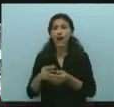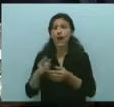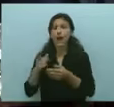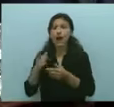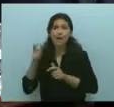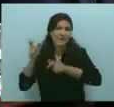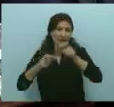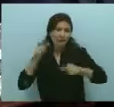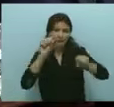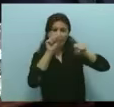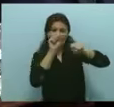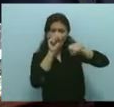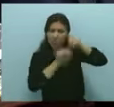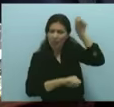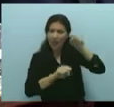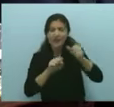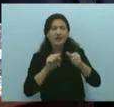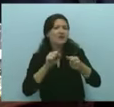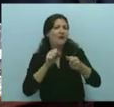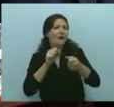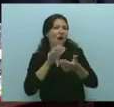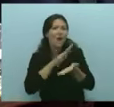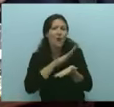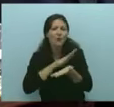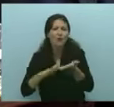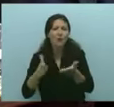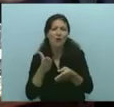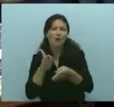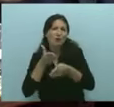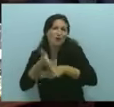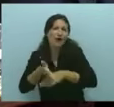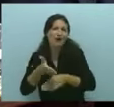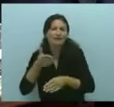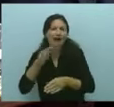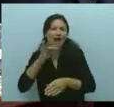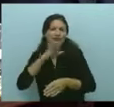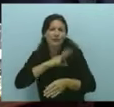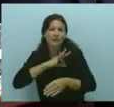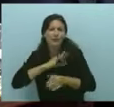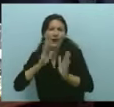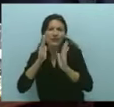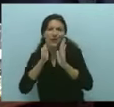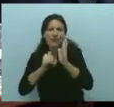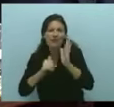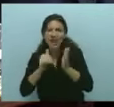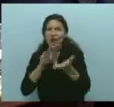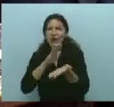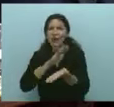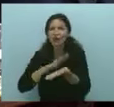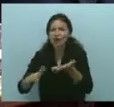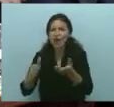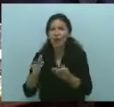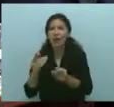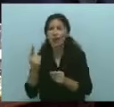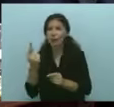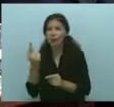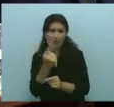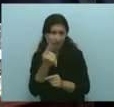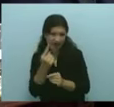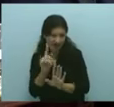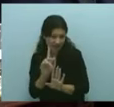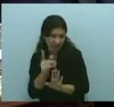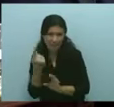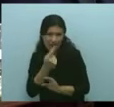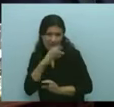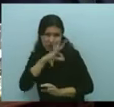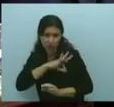incluyendo autoridades políticas, en 12 cuotas, como lo hacen ya hace mucho tiempo las cajas municipales de Rosario y de Santa